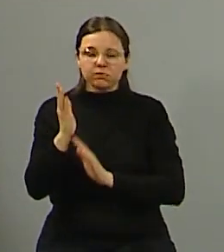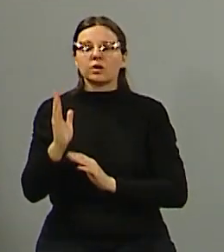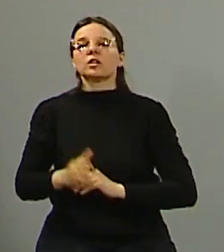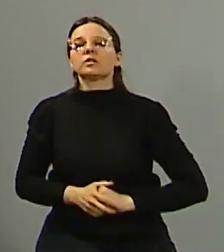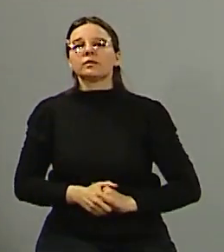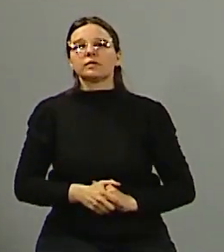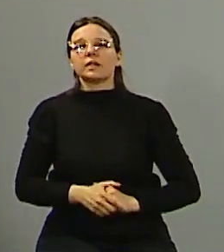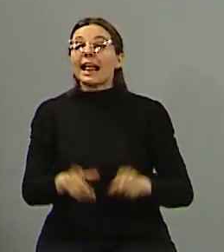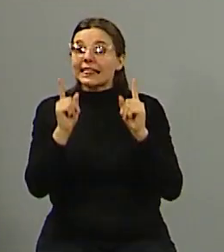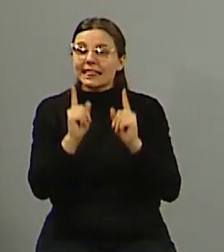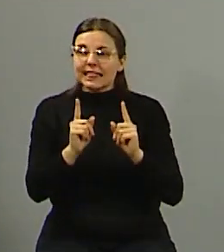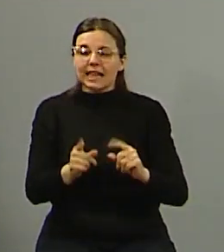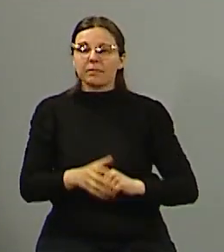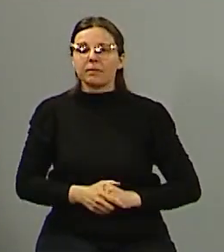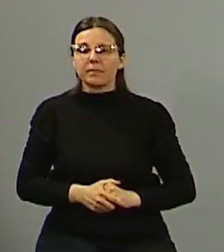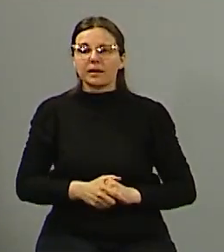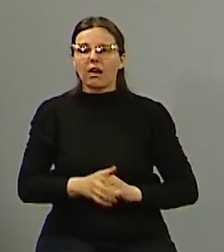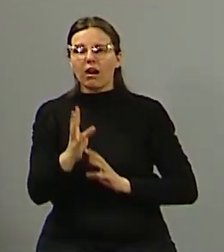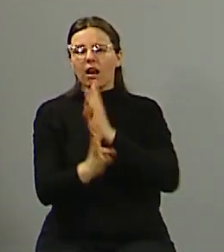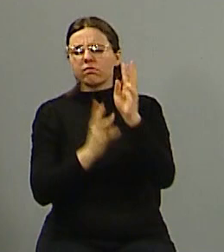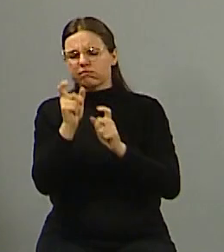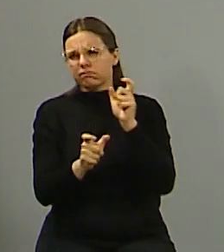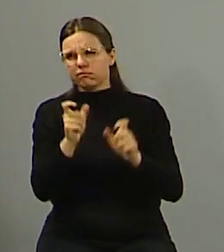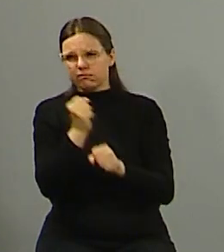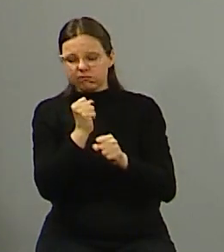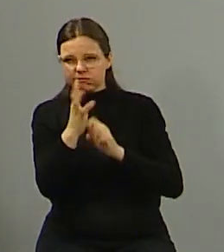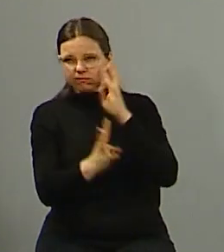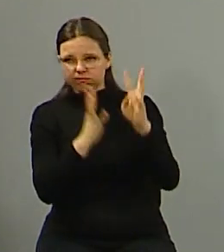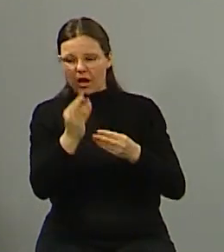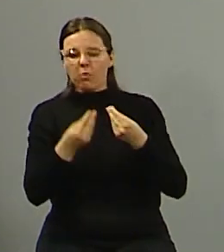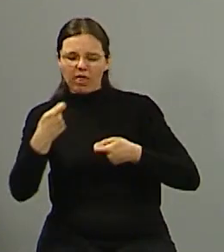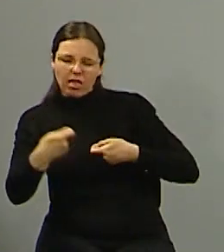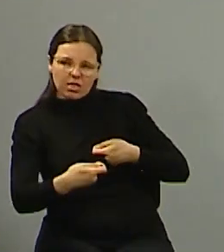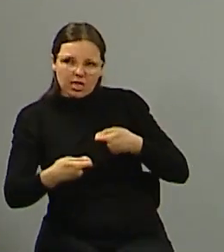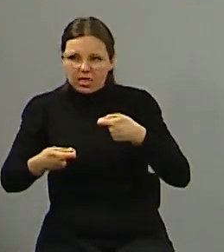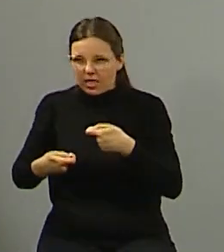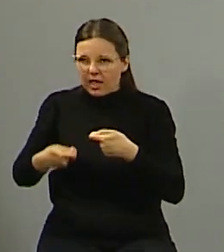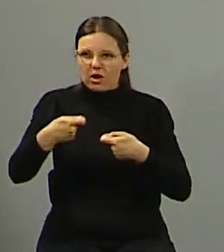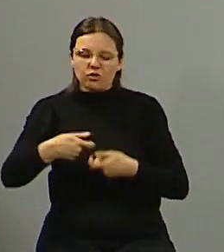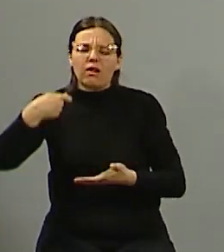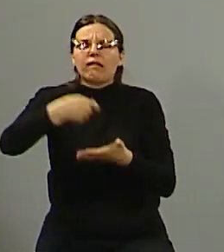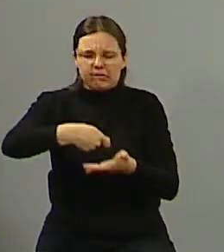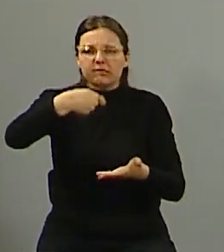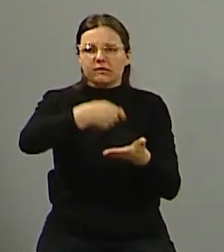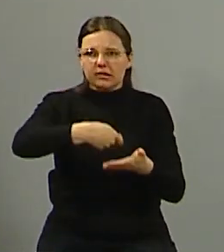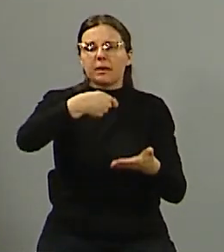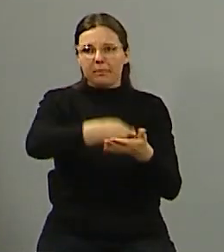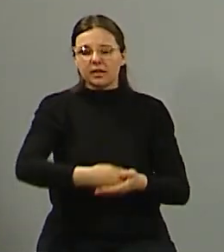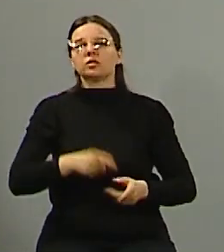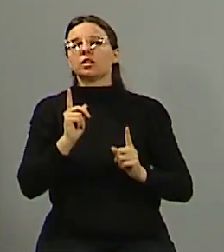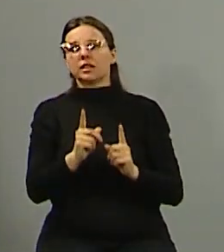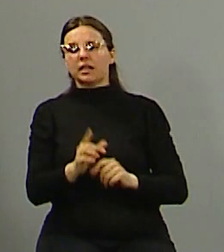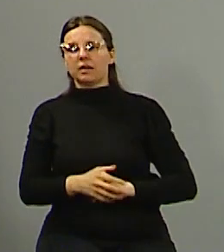con los industriales para poder generar un buen ámbito de negocio y de inversión y el relleno sanitario que